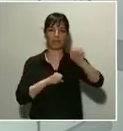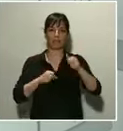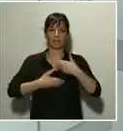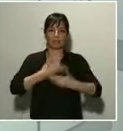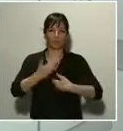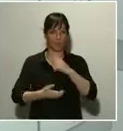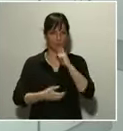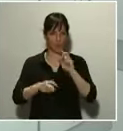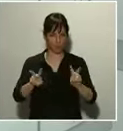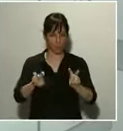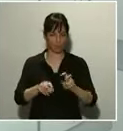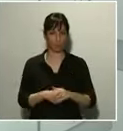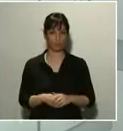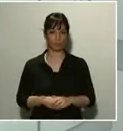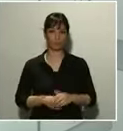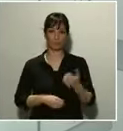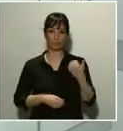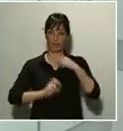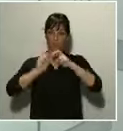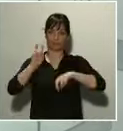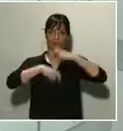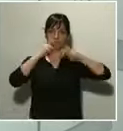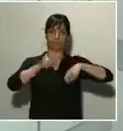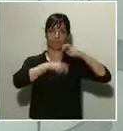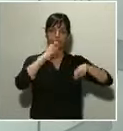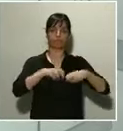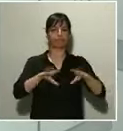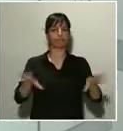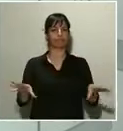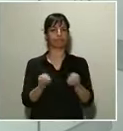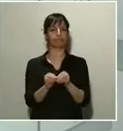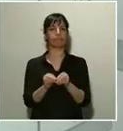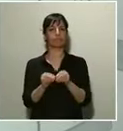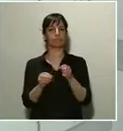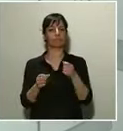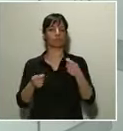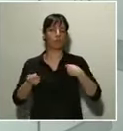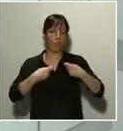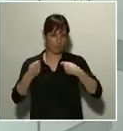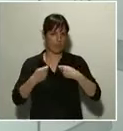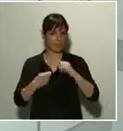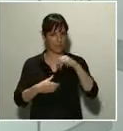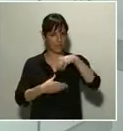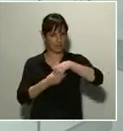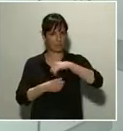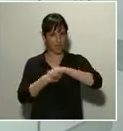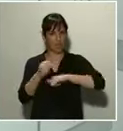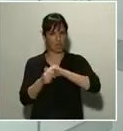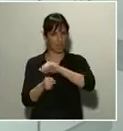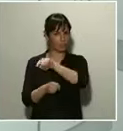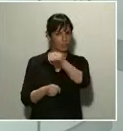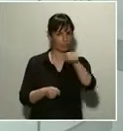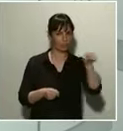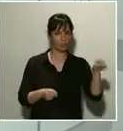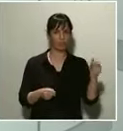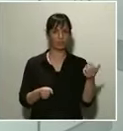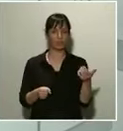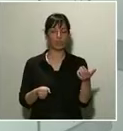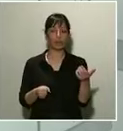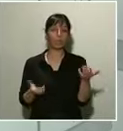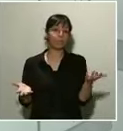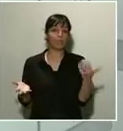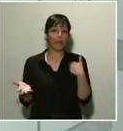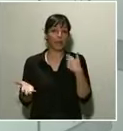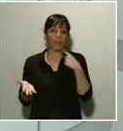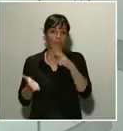reorganizaciones, existirán actividades comerciales en los aeropuertos que no puedan estar operativas. Y en este caso